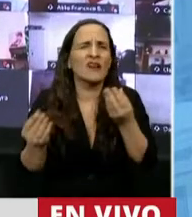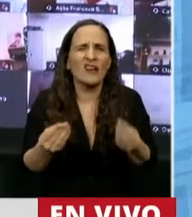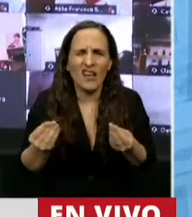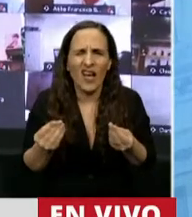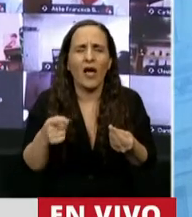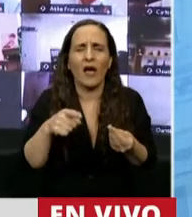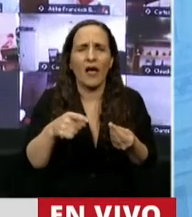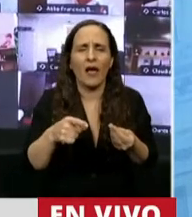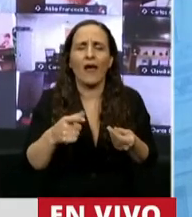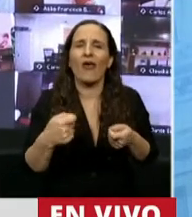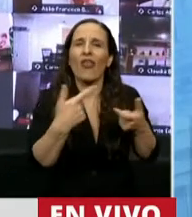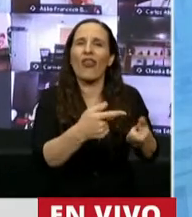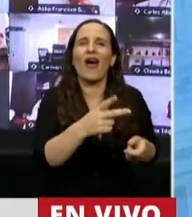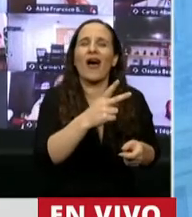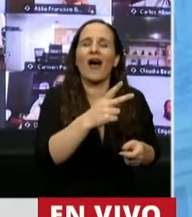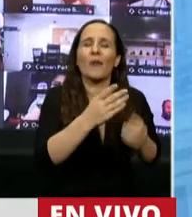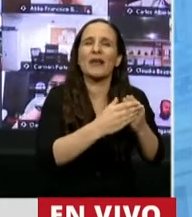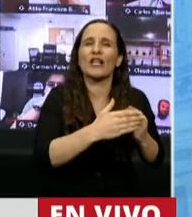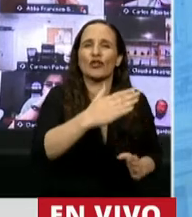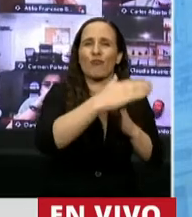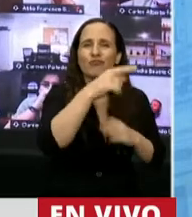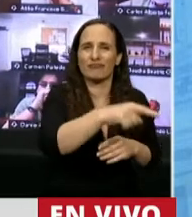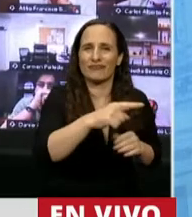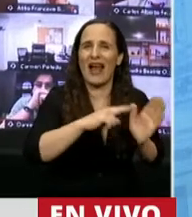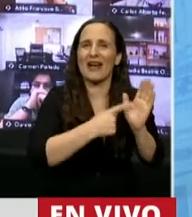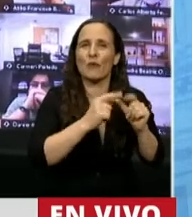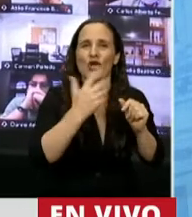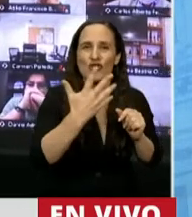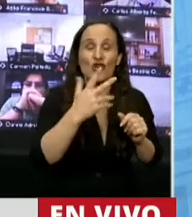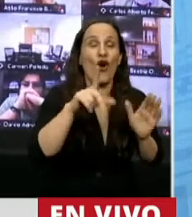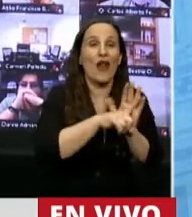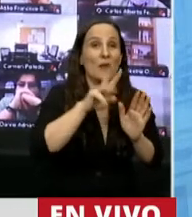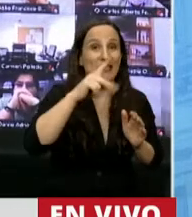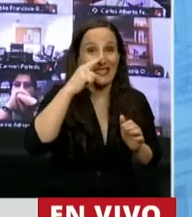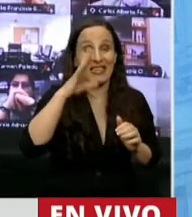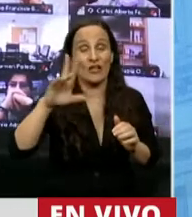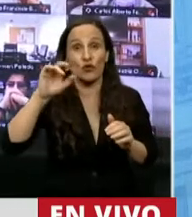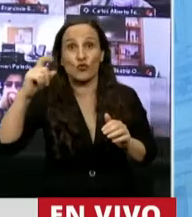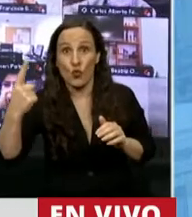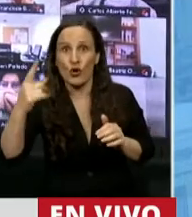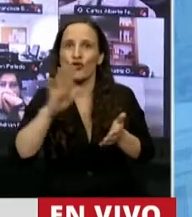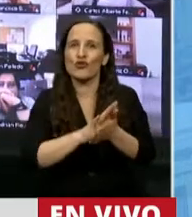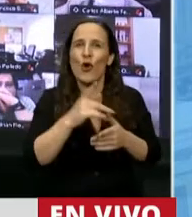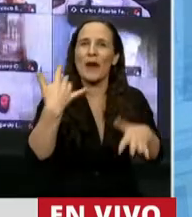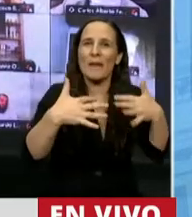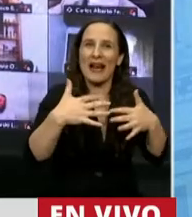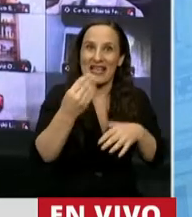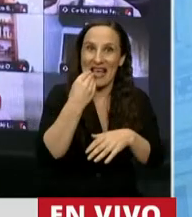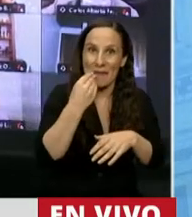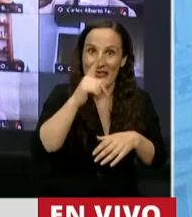otorgadas al Jefe de Gabinete, mediante el artículo 5 de la Ley 27.501 de Emergencia Alimentaria Nacional,